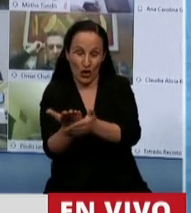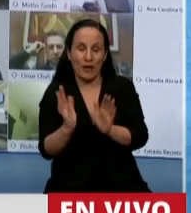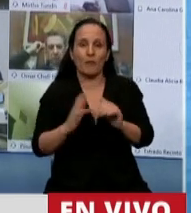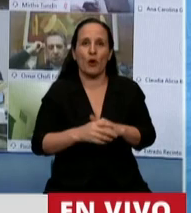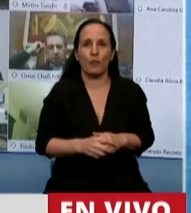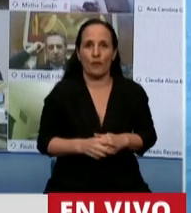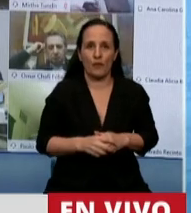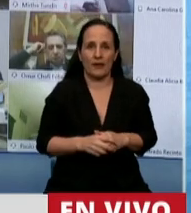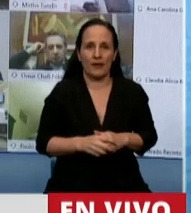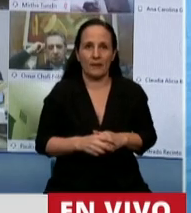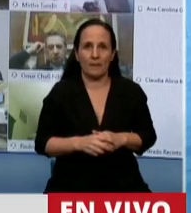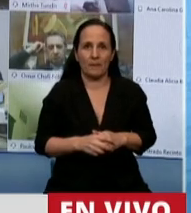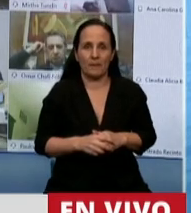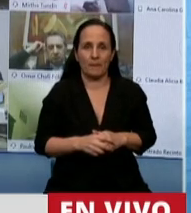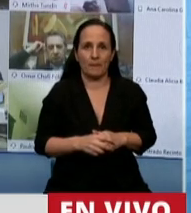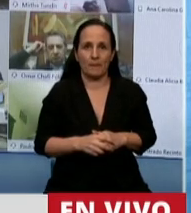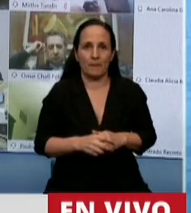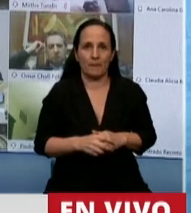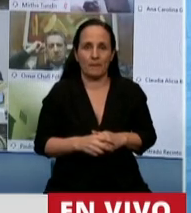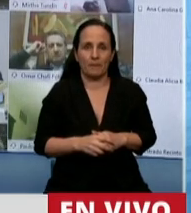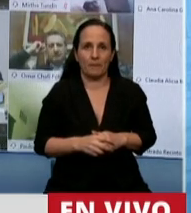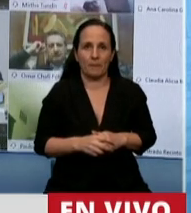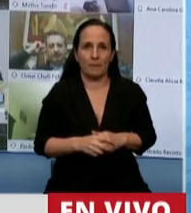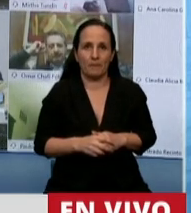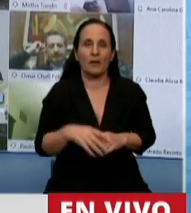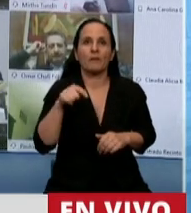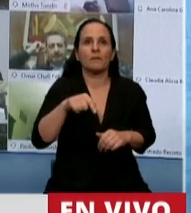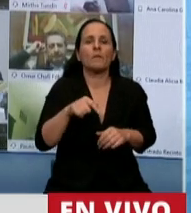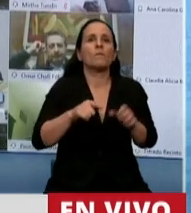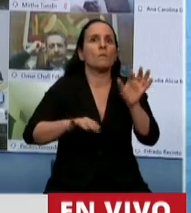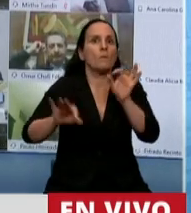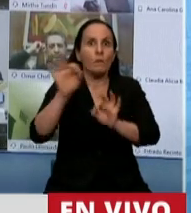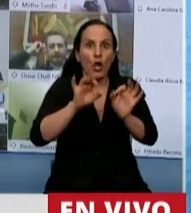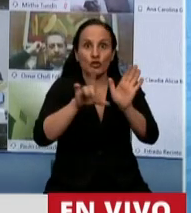propone, digamos, que lleva este nuevo proyecto.